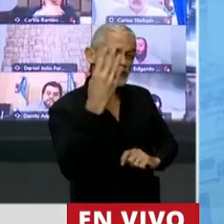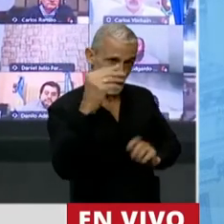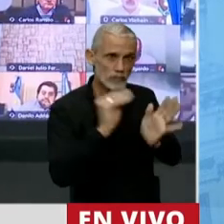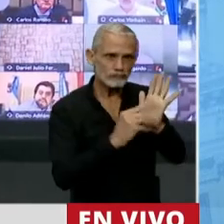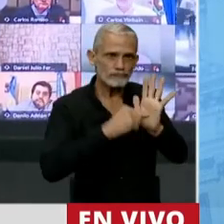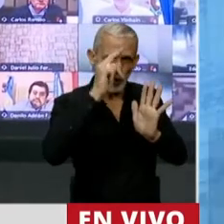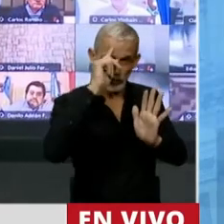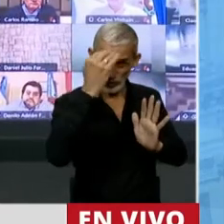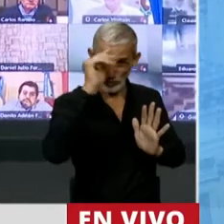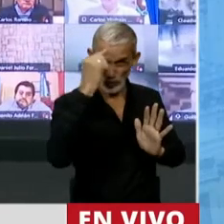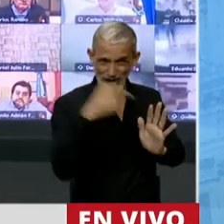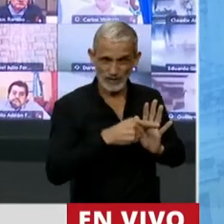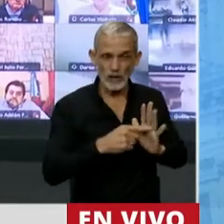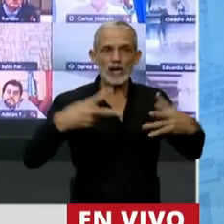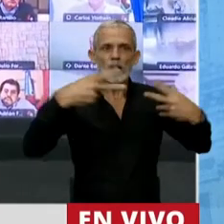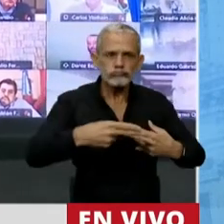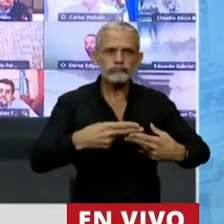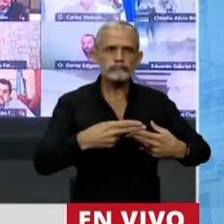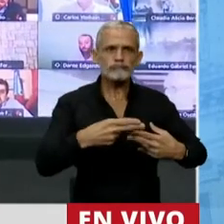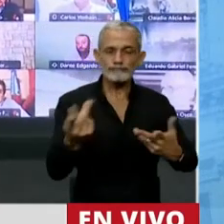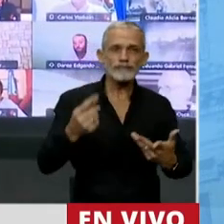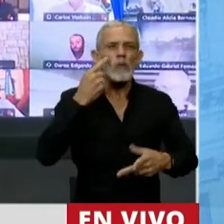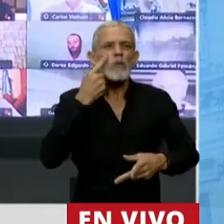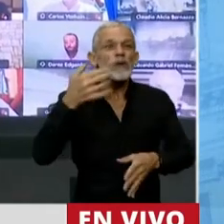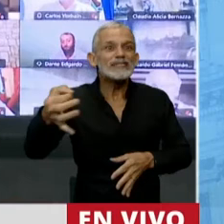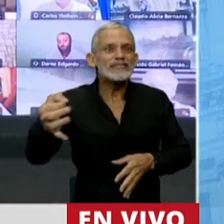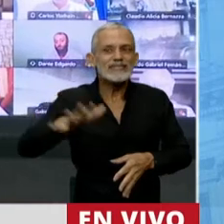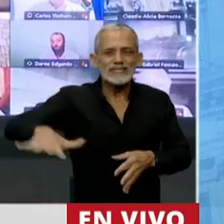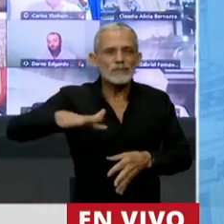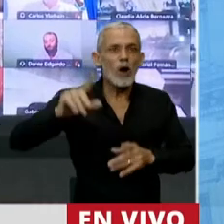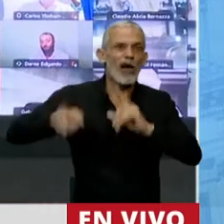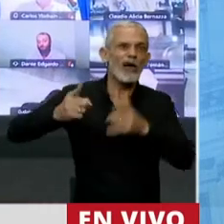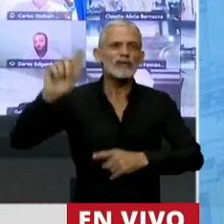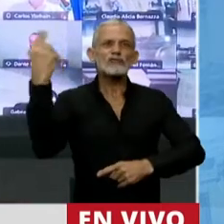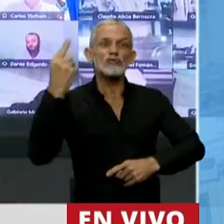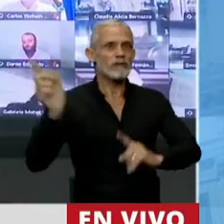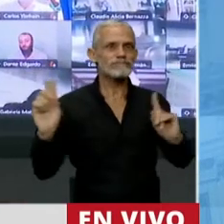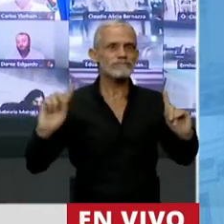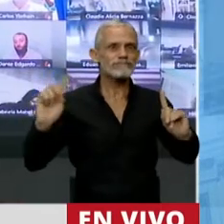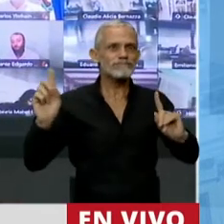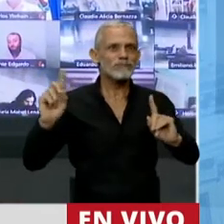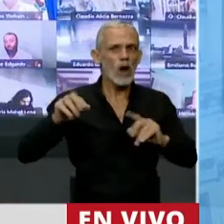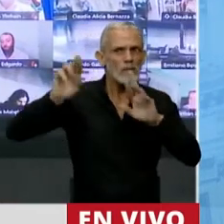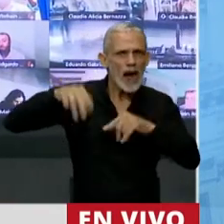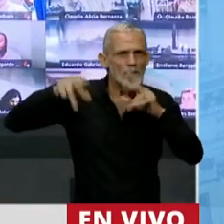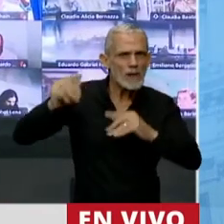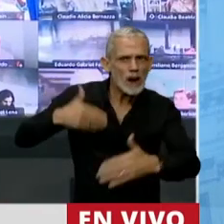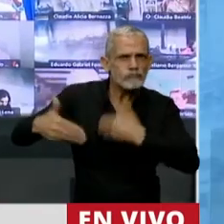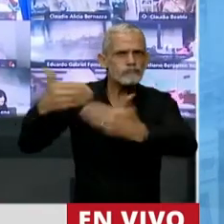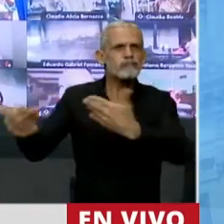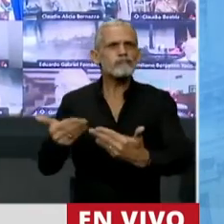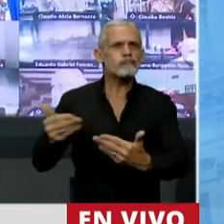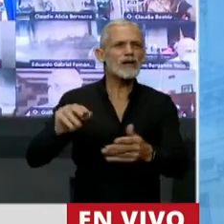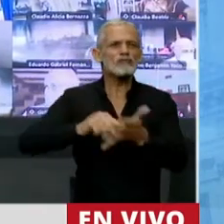Esa restricción impide que los municipios decidan por sí mismos sus planes de desarrollos